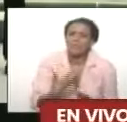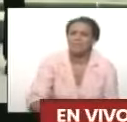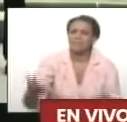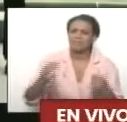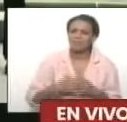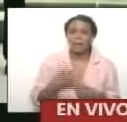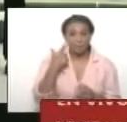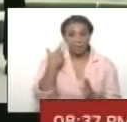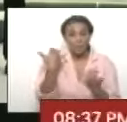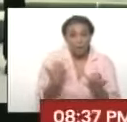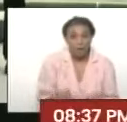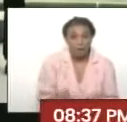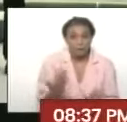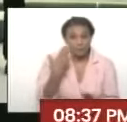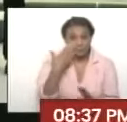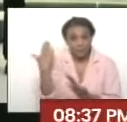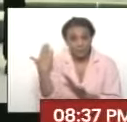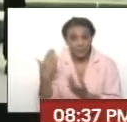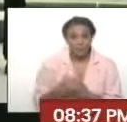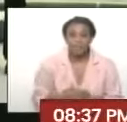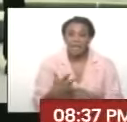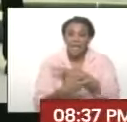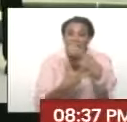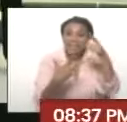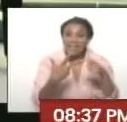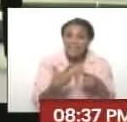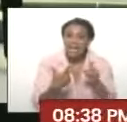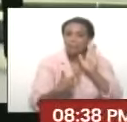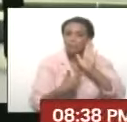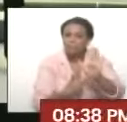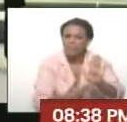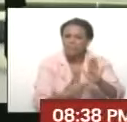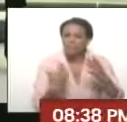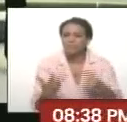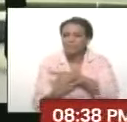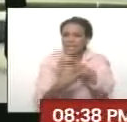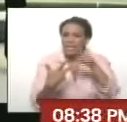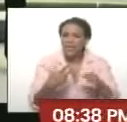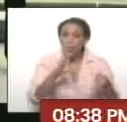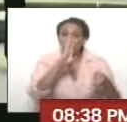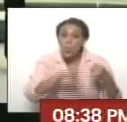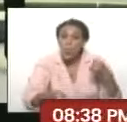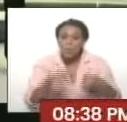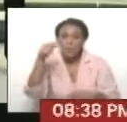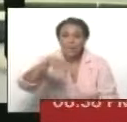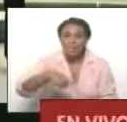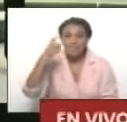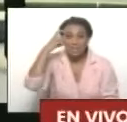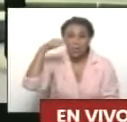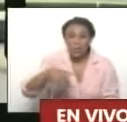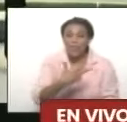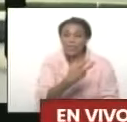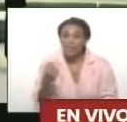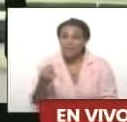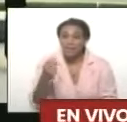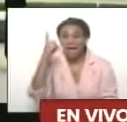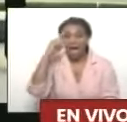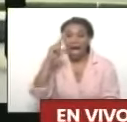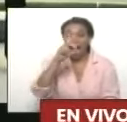Vamos a ver tres muestras, les tengo ahorita aquí, en el último programa, el programa número 30